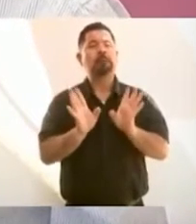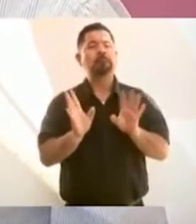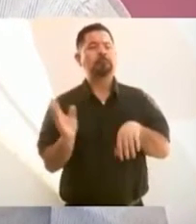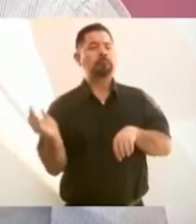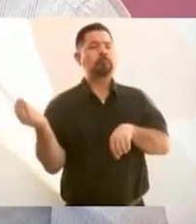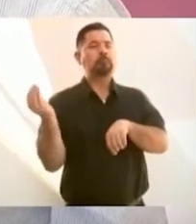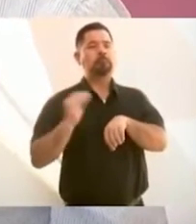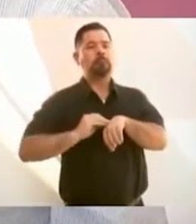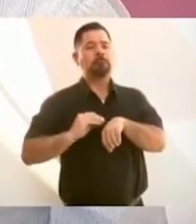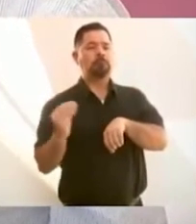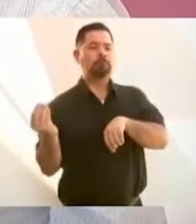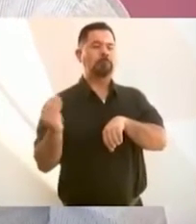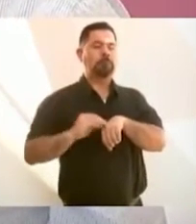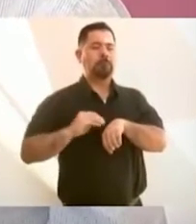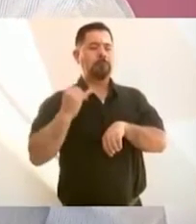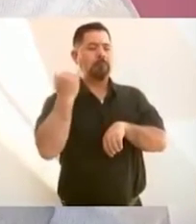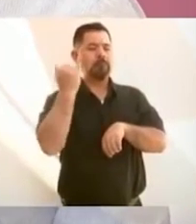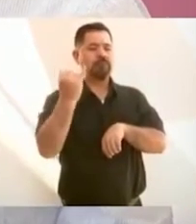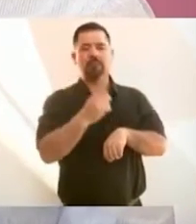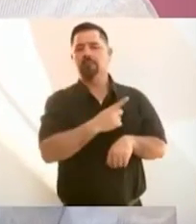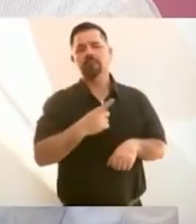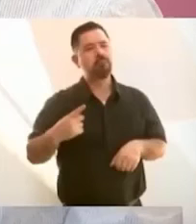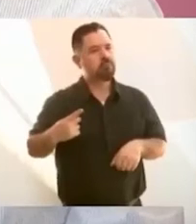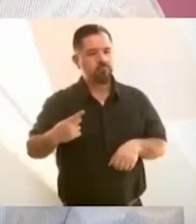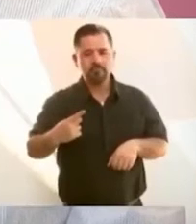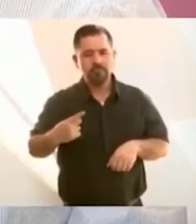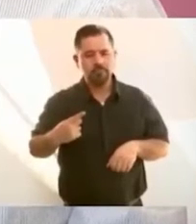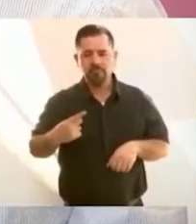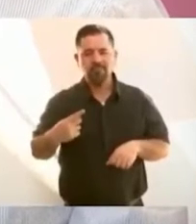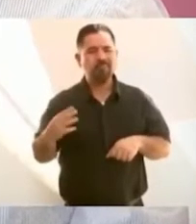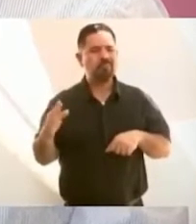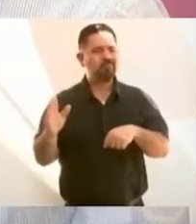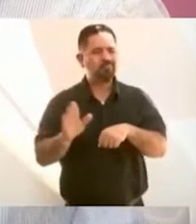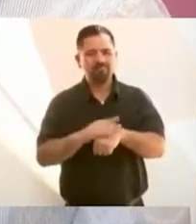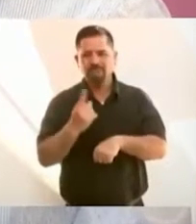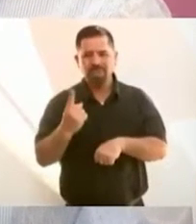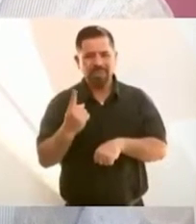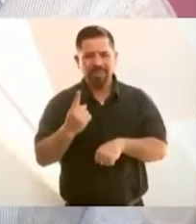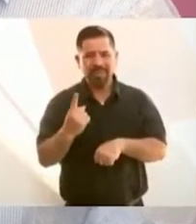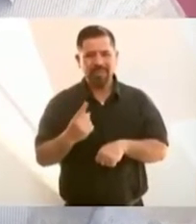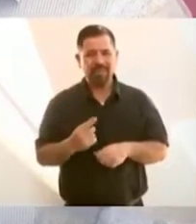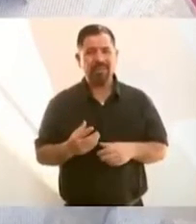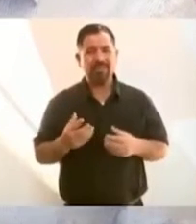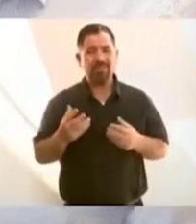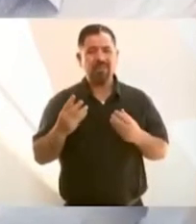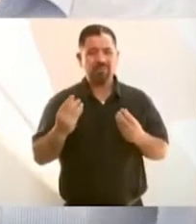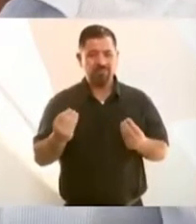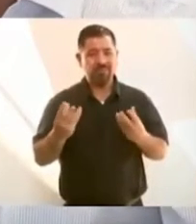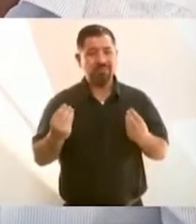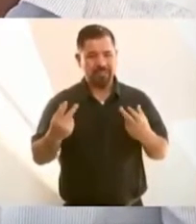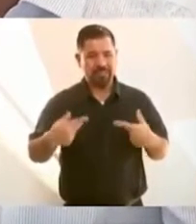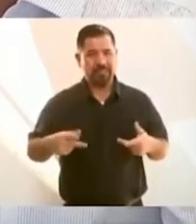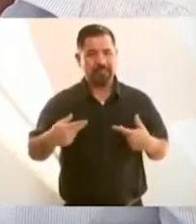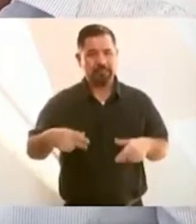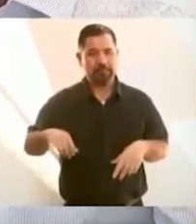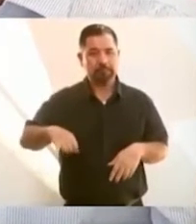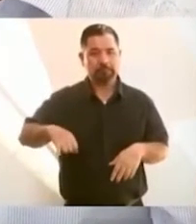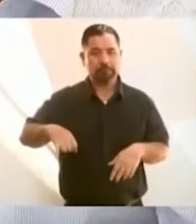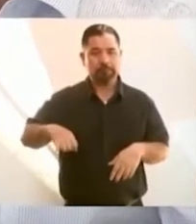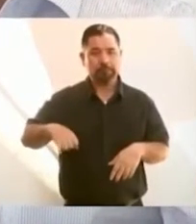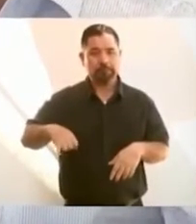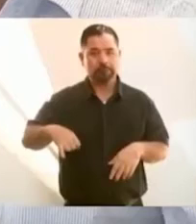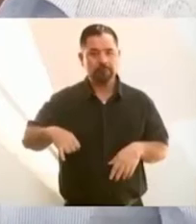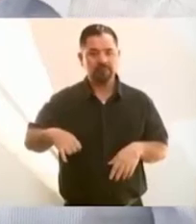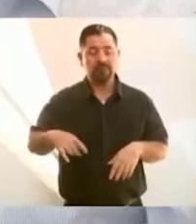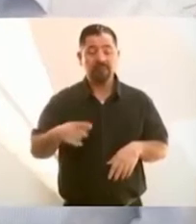porque los colonialistas son muy dados a